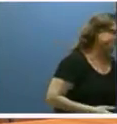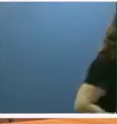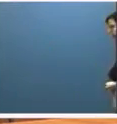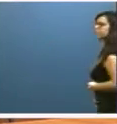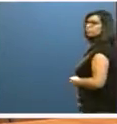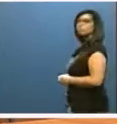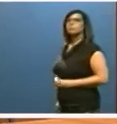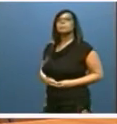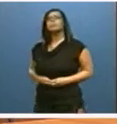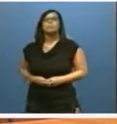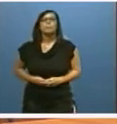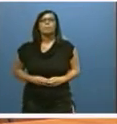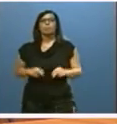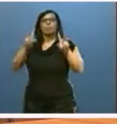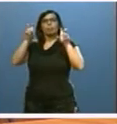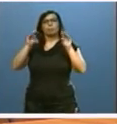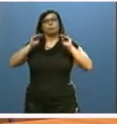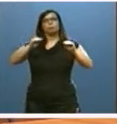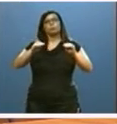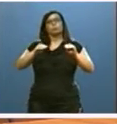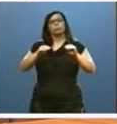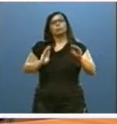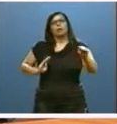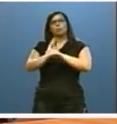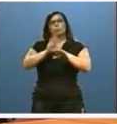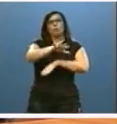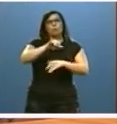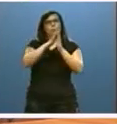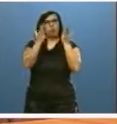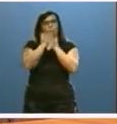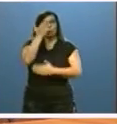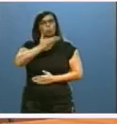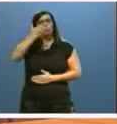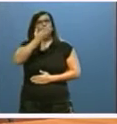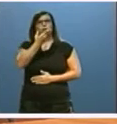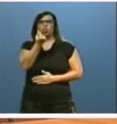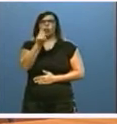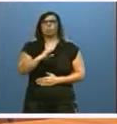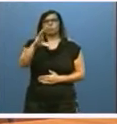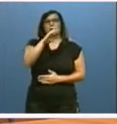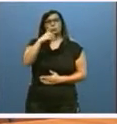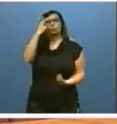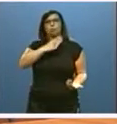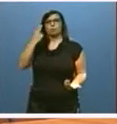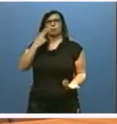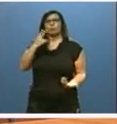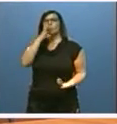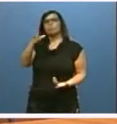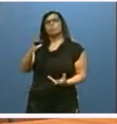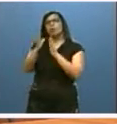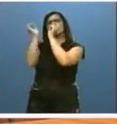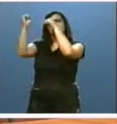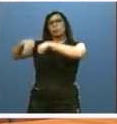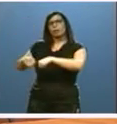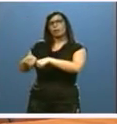En su marco, se incrementarán las ayudas para la adquisición de libros de texto, uno de los compromisos derivados del acuerdo suscrito con